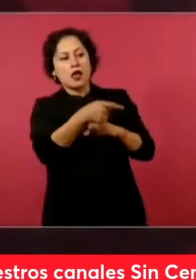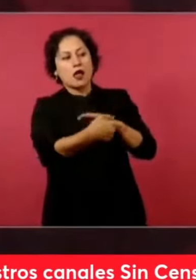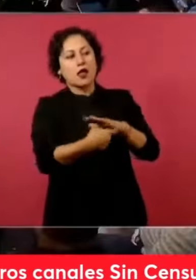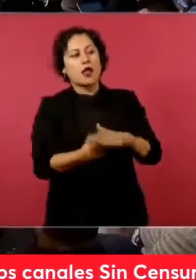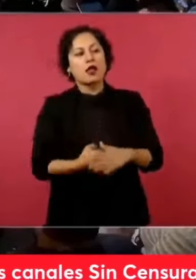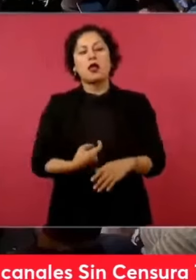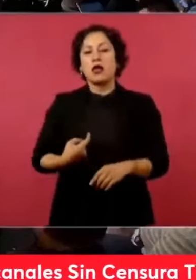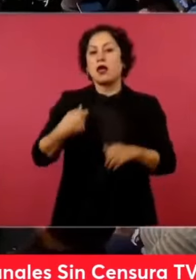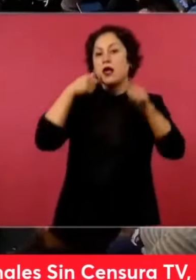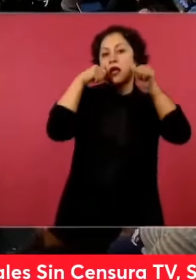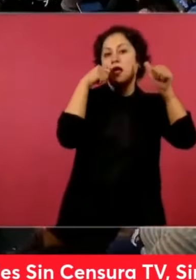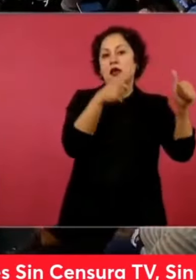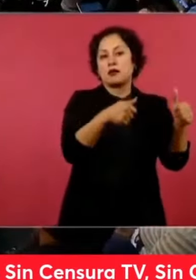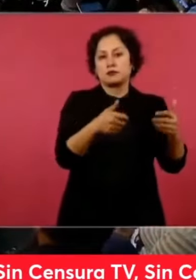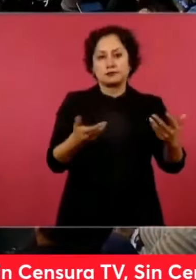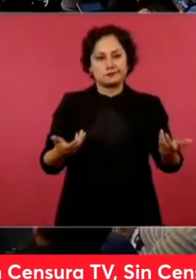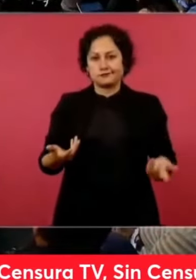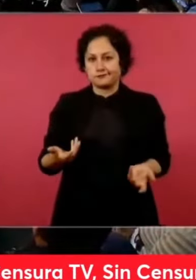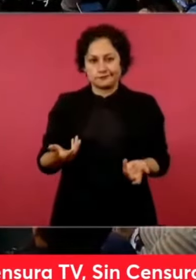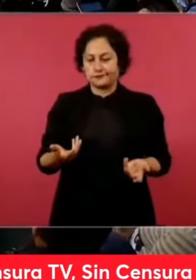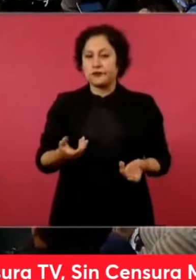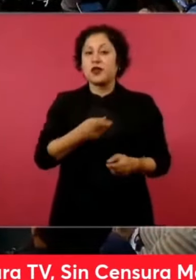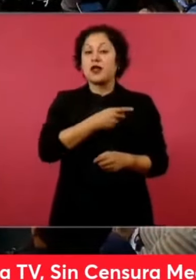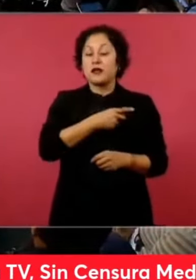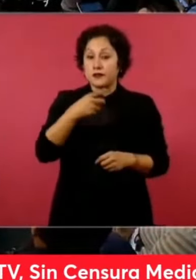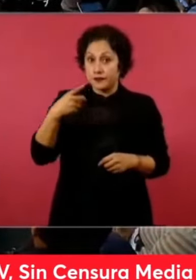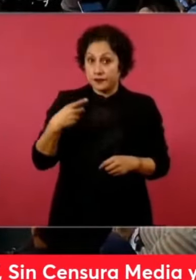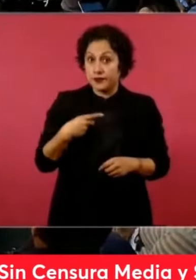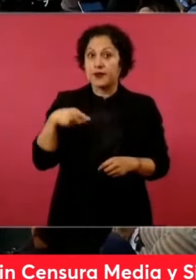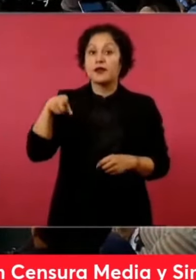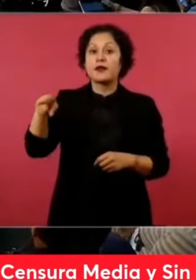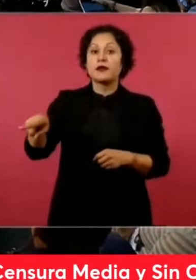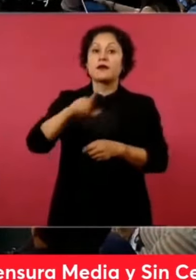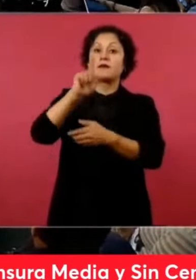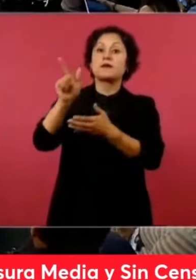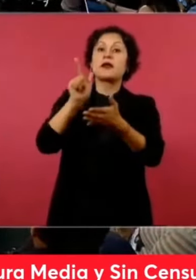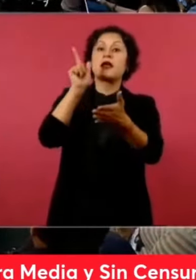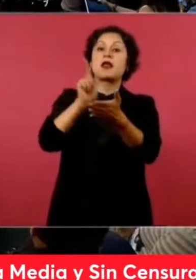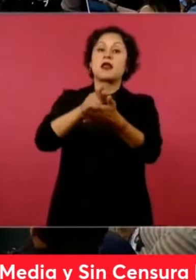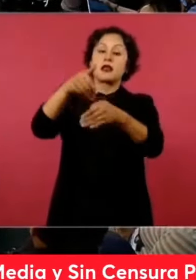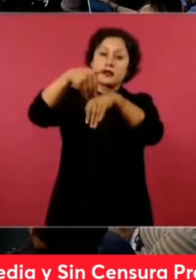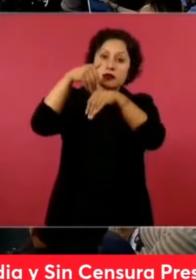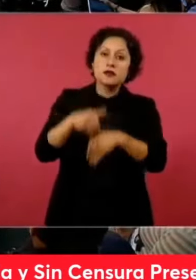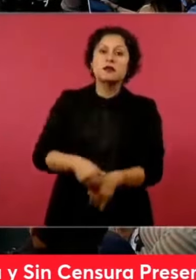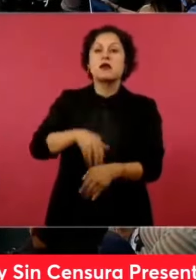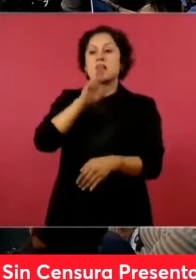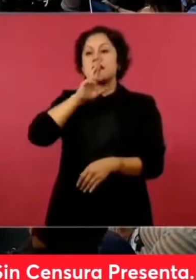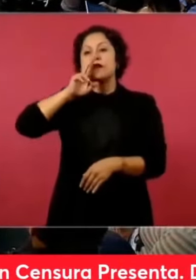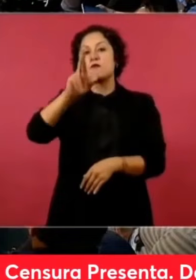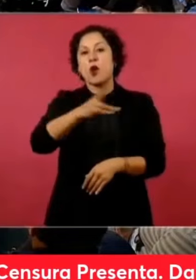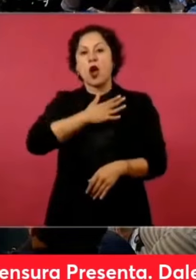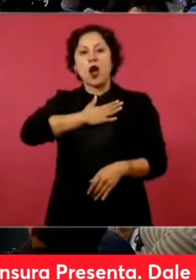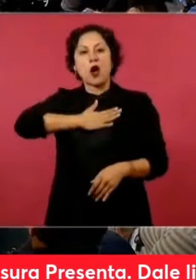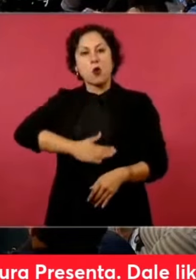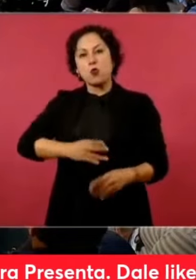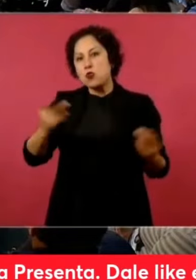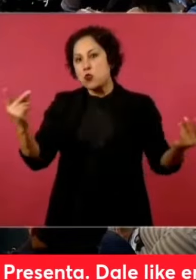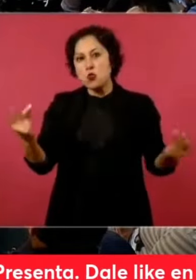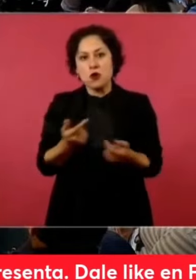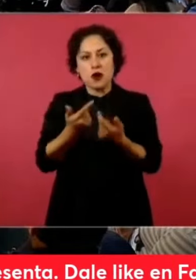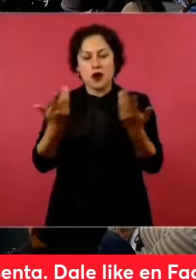que la justicia sea pronta, sea expedita. No es posible que haya miles